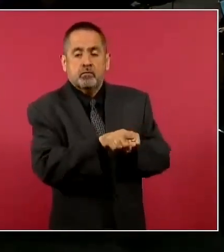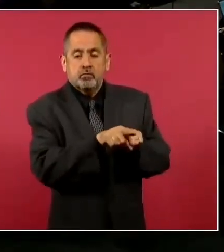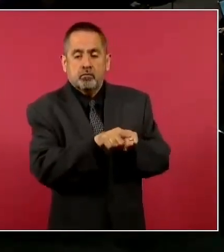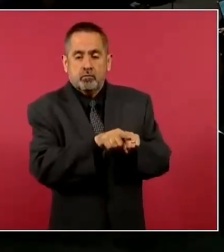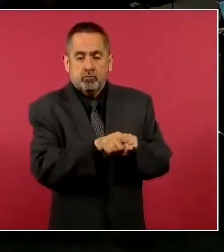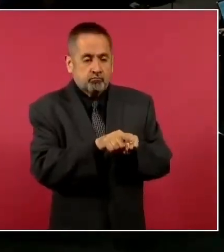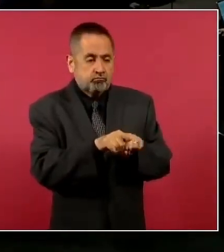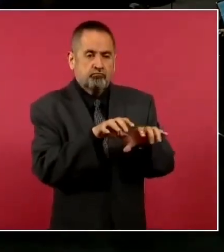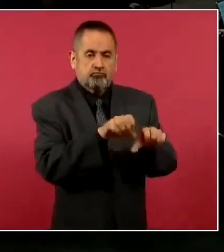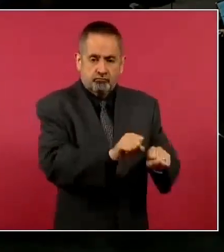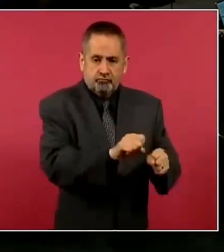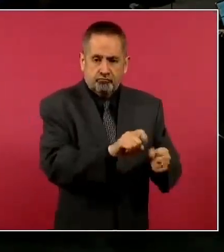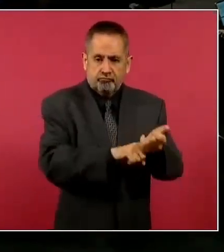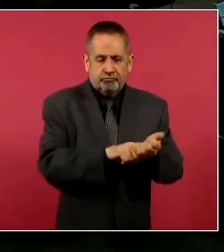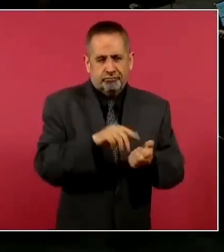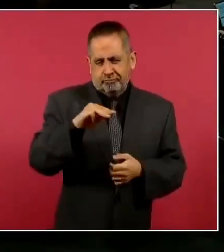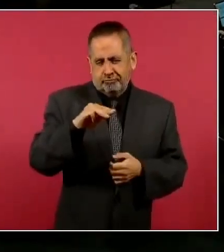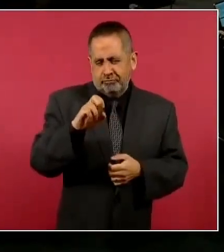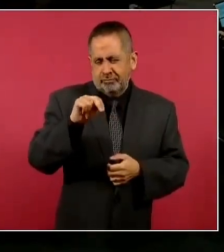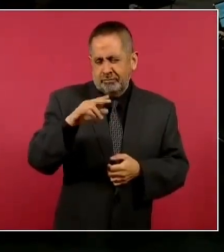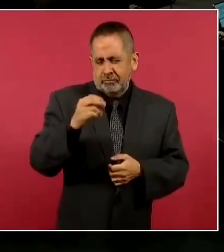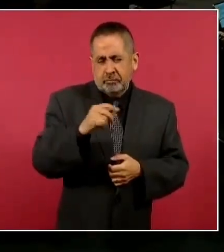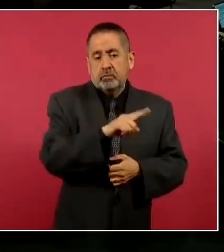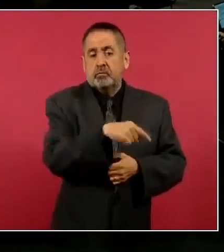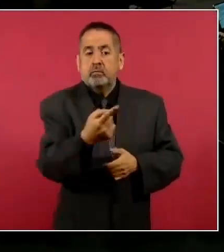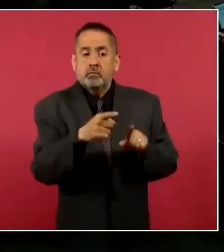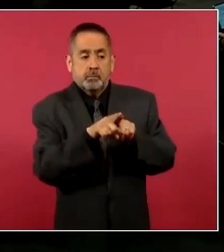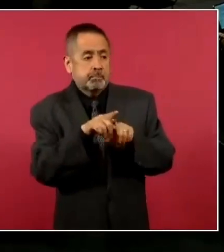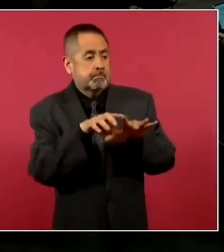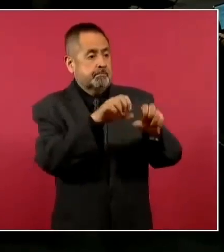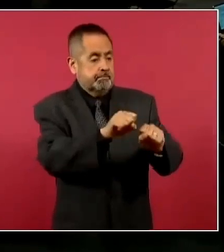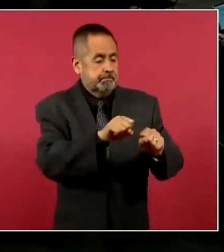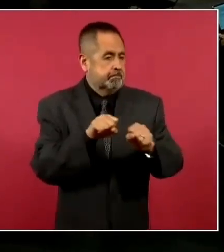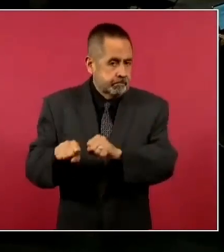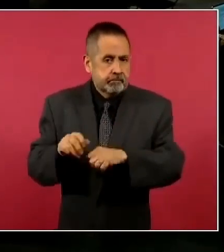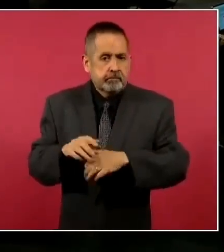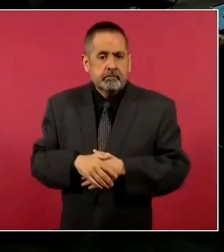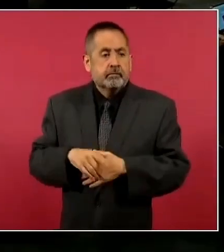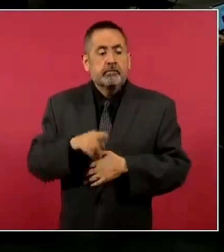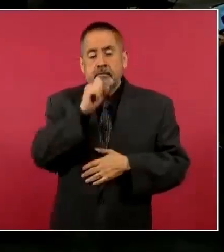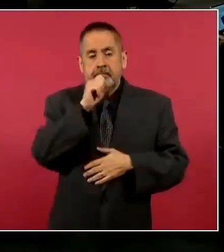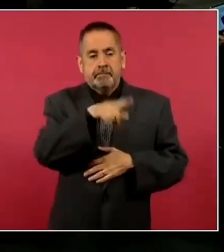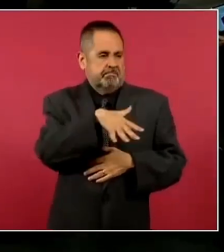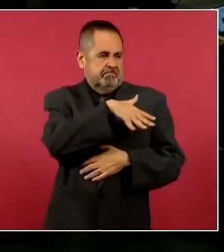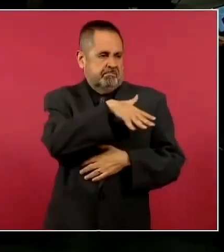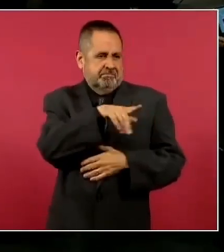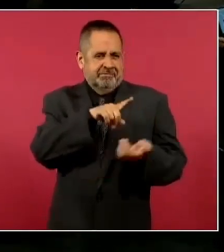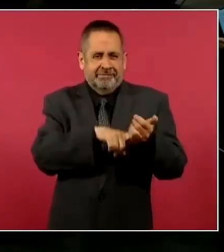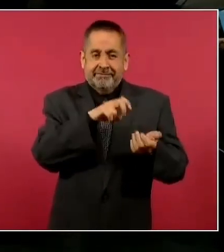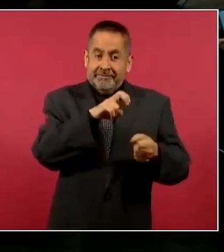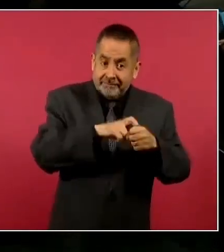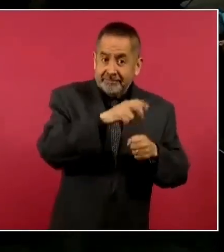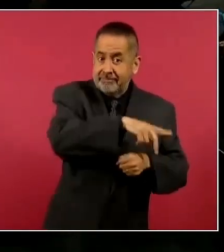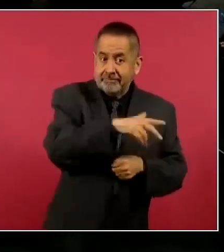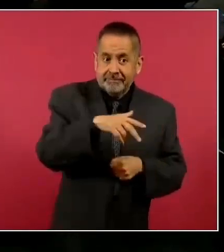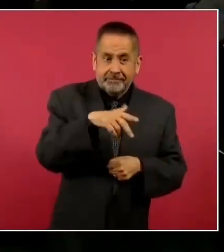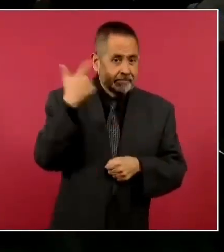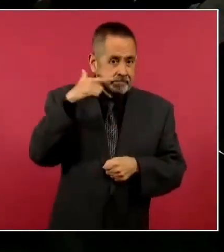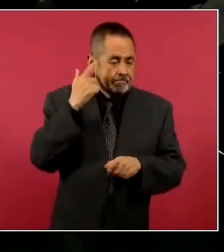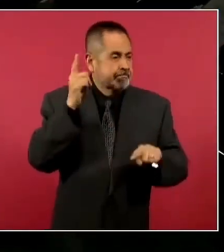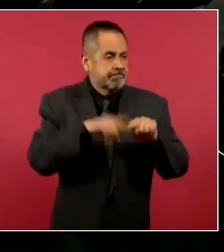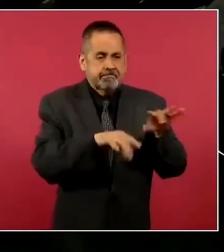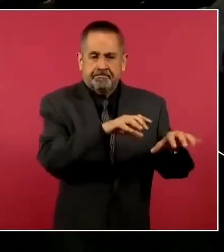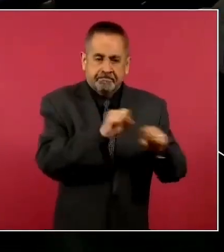narcotraficante, el Mencho, y por la desaparición de este coronel también ahí mismo en Guadalajara, se han suscitado varios